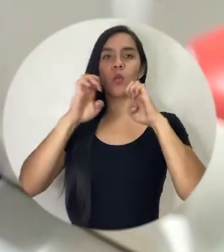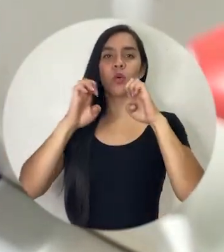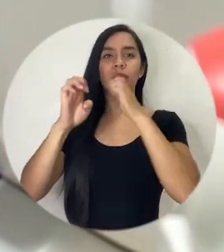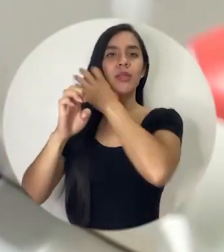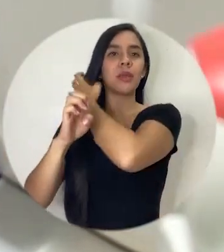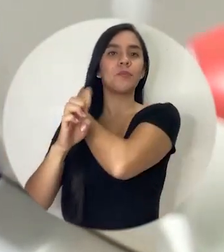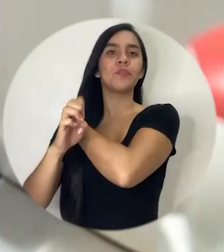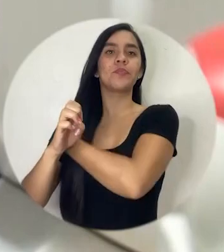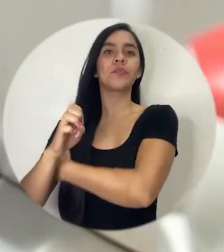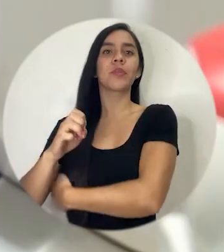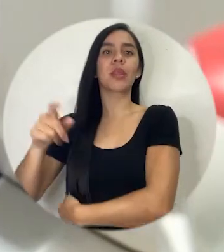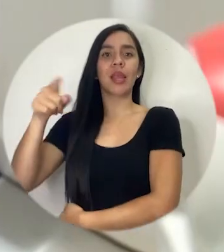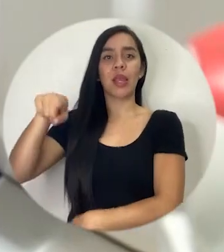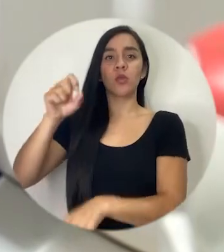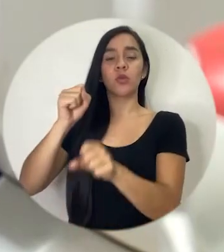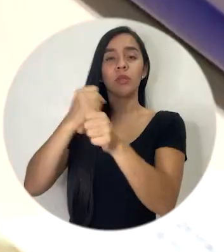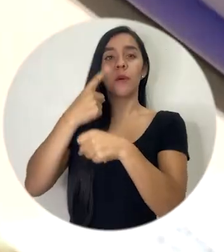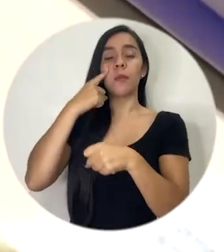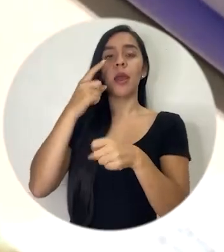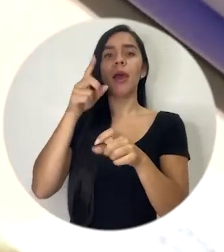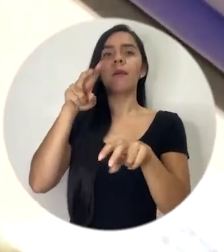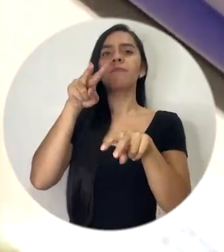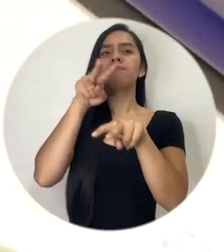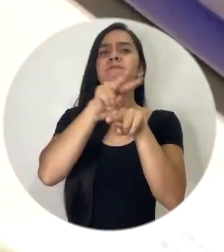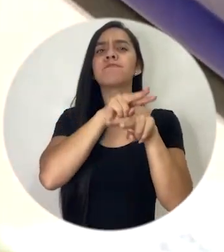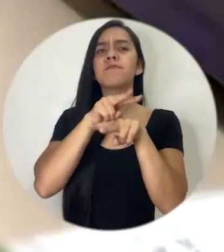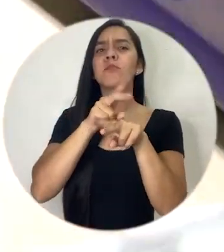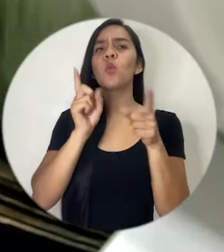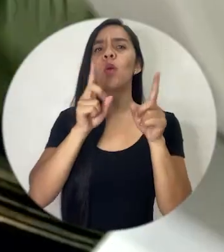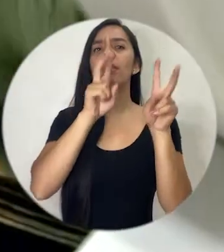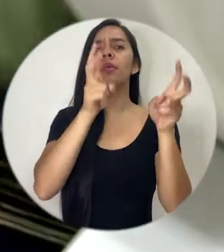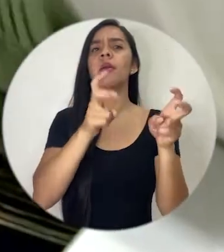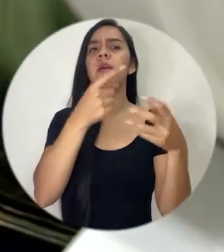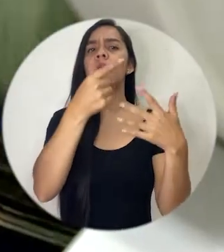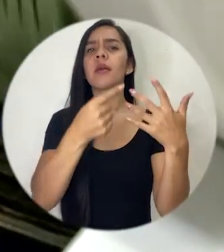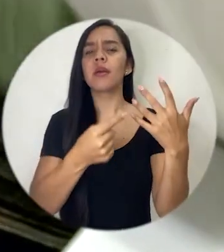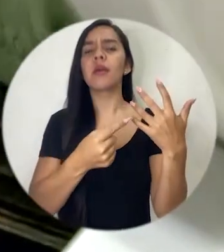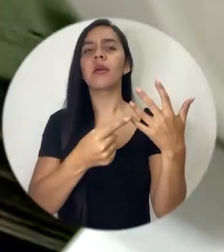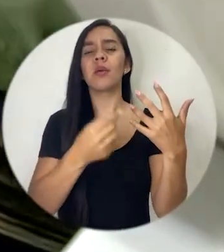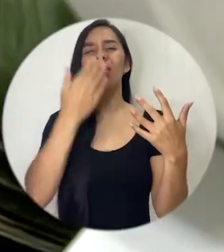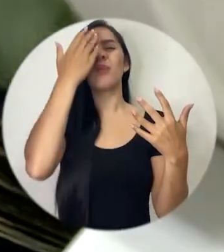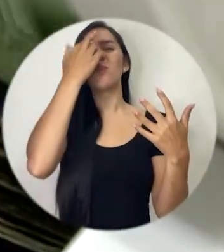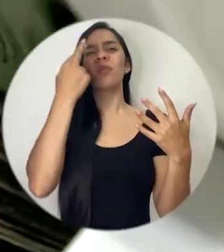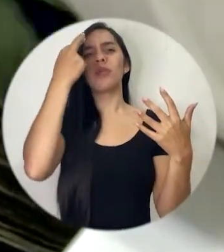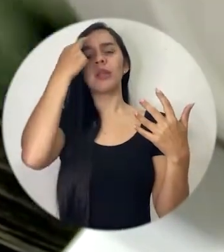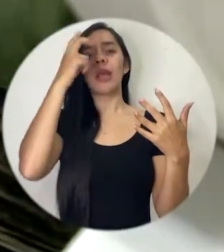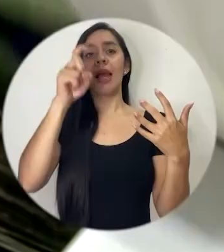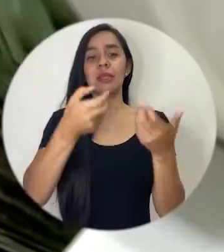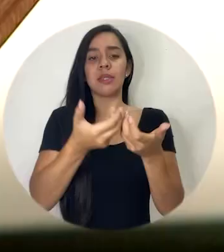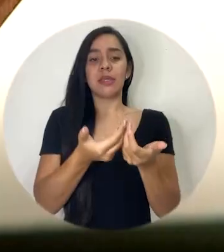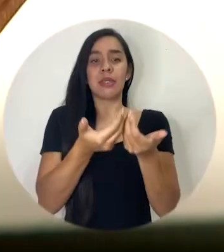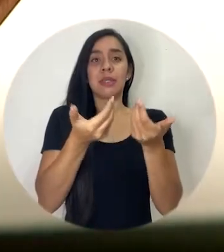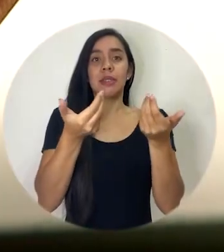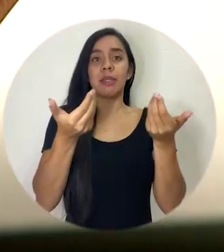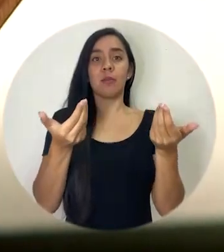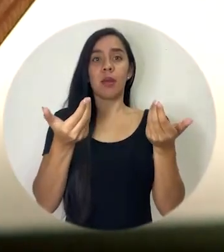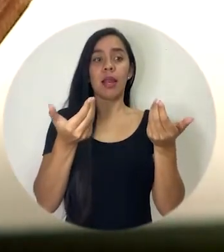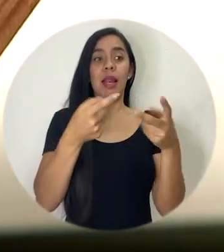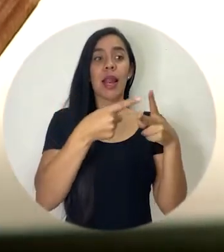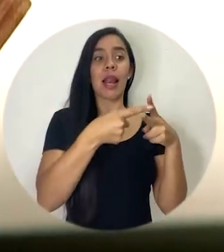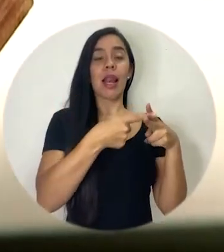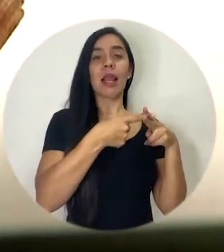para verificar también algunos de esos temas porque es muy importante separar el crédito